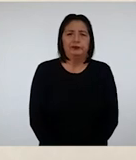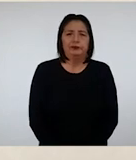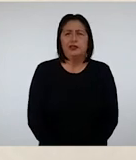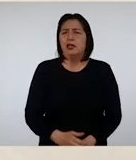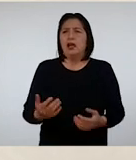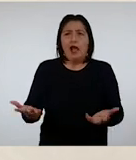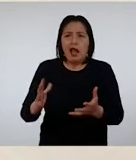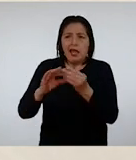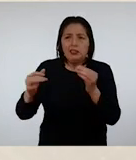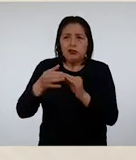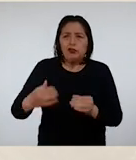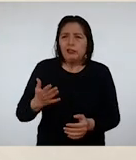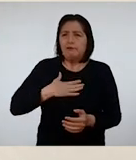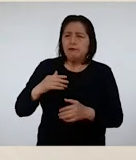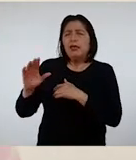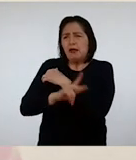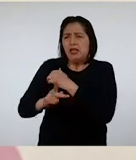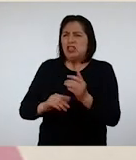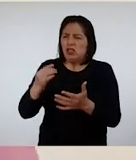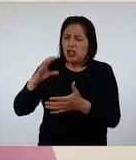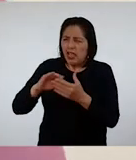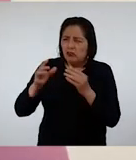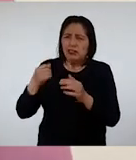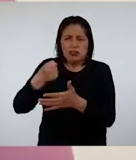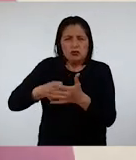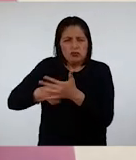Porque la historia del país es una historia de lucha